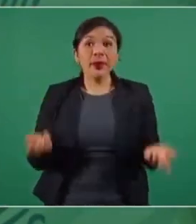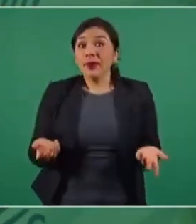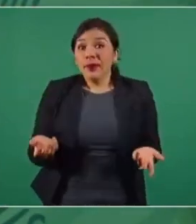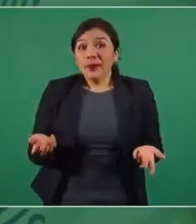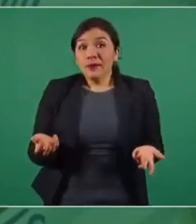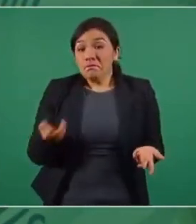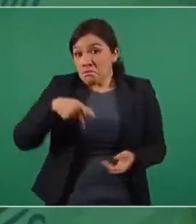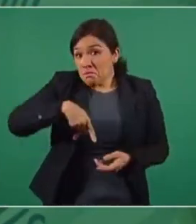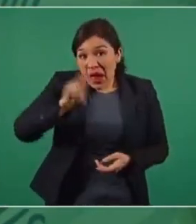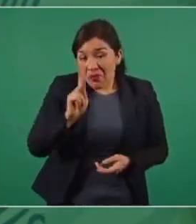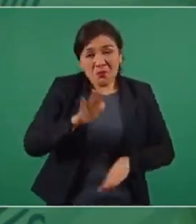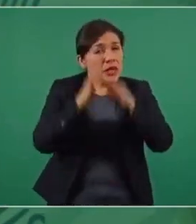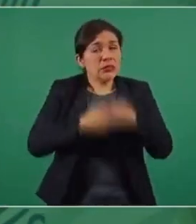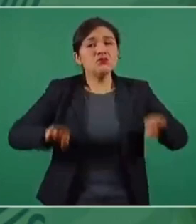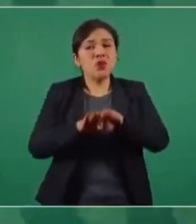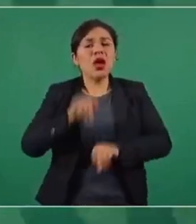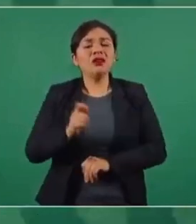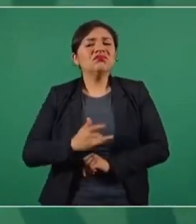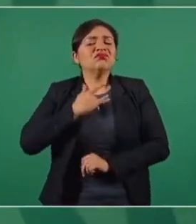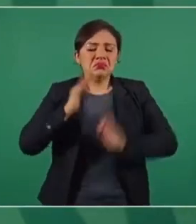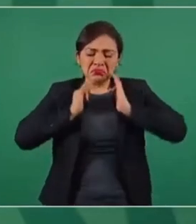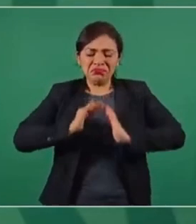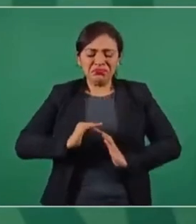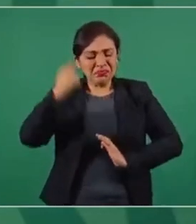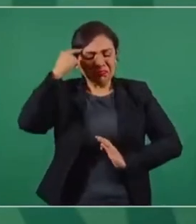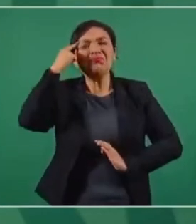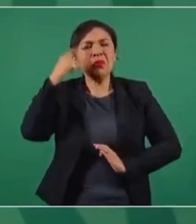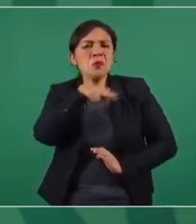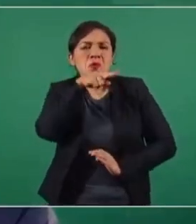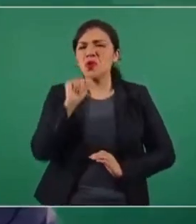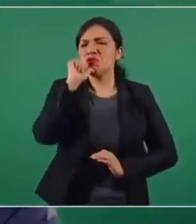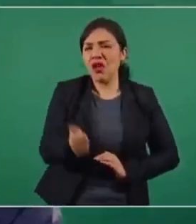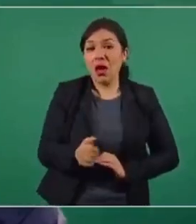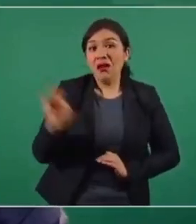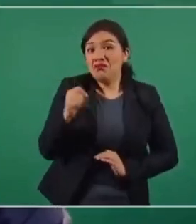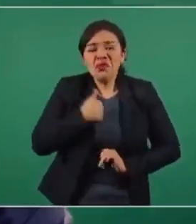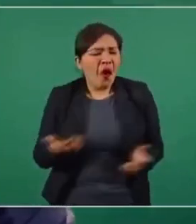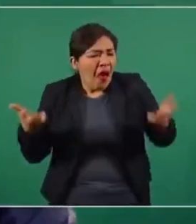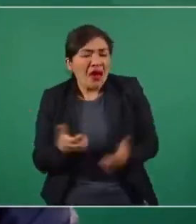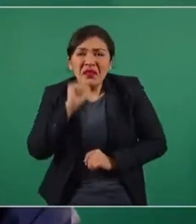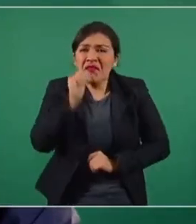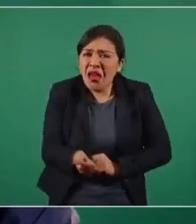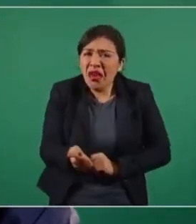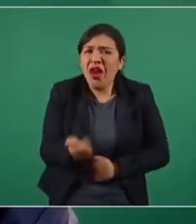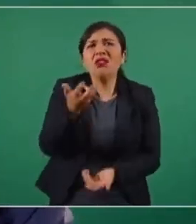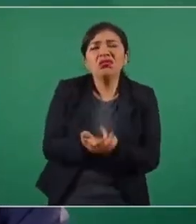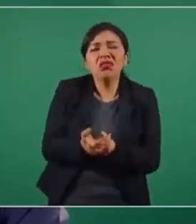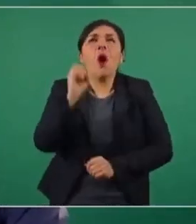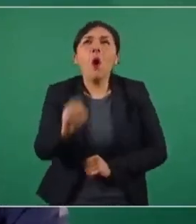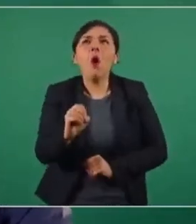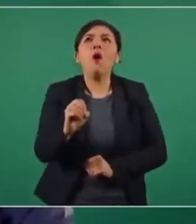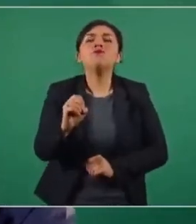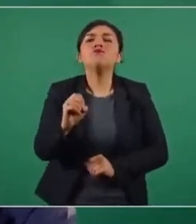Pero aquí lo importante es tener la conciencia tranquila. Si nosotros no hiciéramos nada y